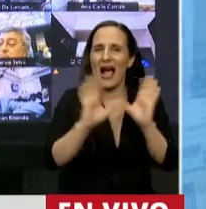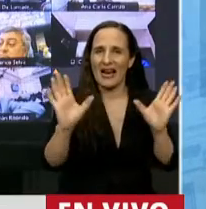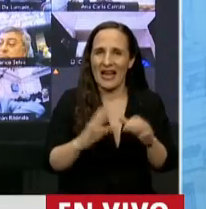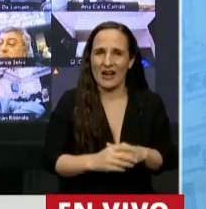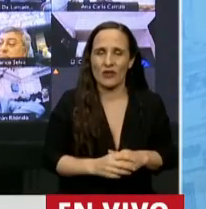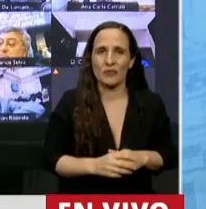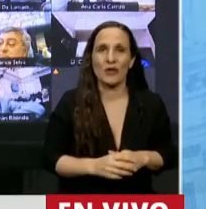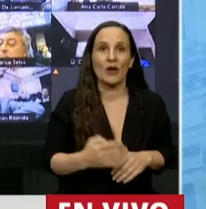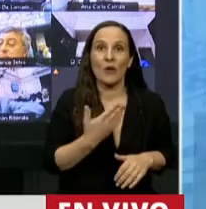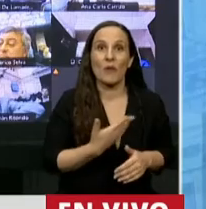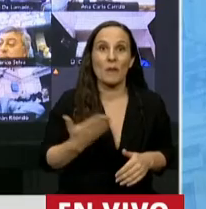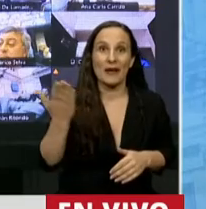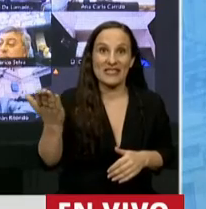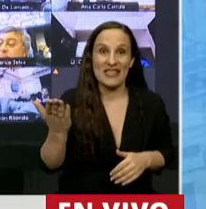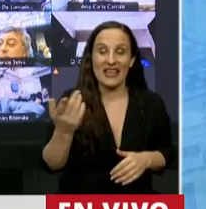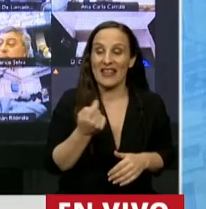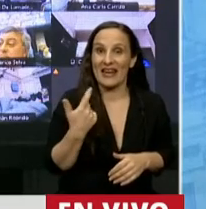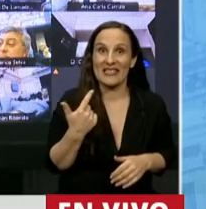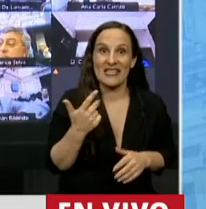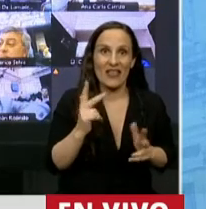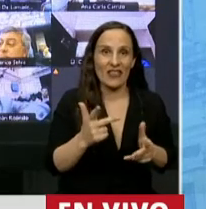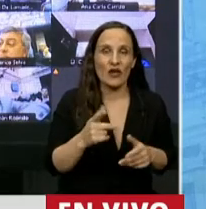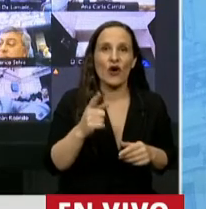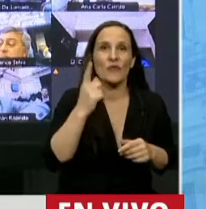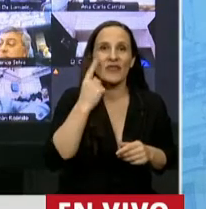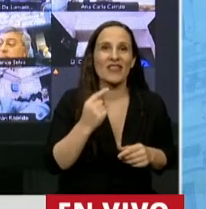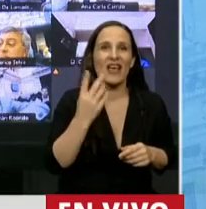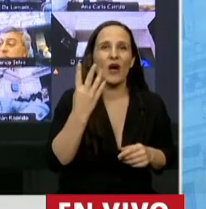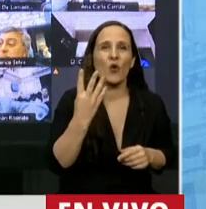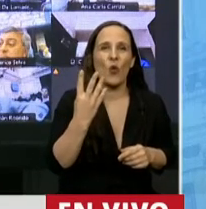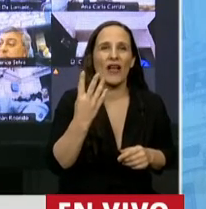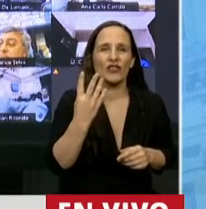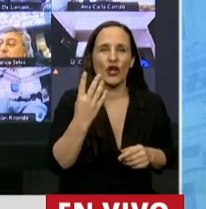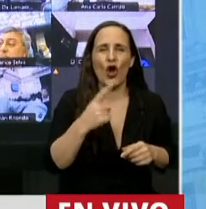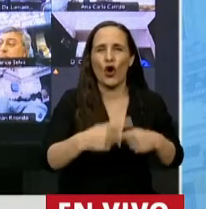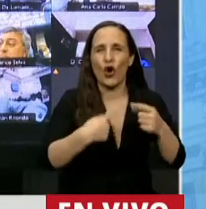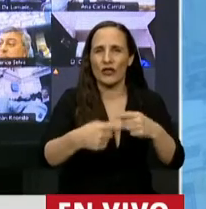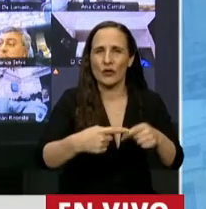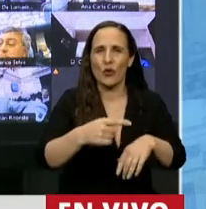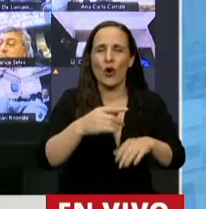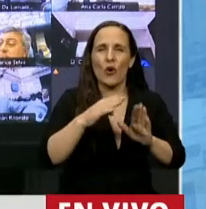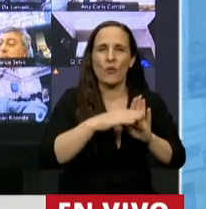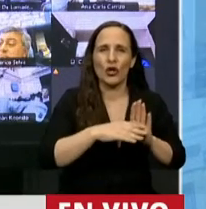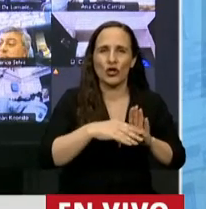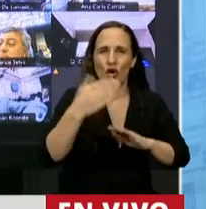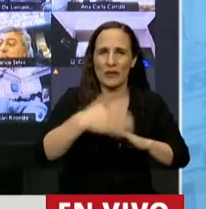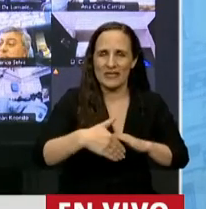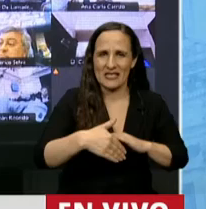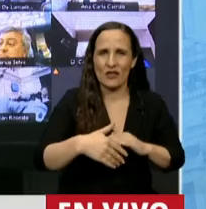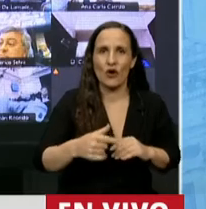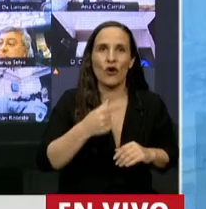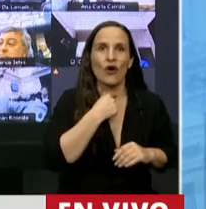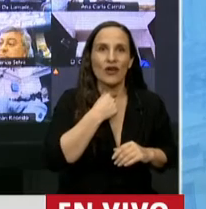porque el señor Presidente acaba de decir que en la sesión del día 4 se continuó, pese a estar vencido el protocolo, y